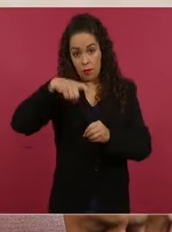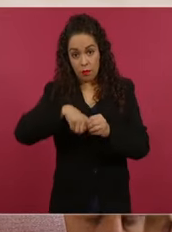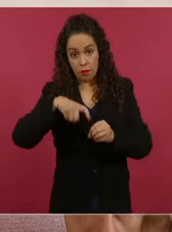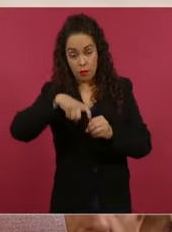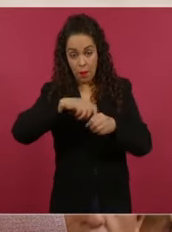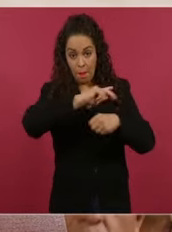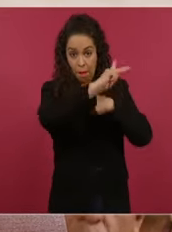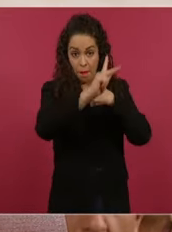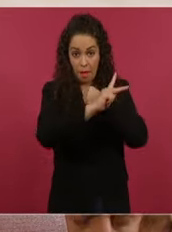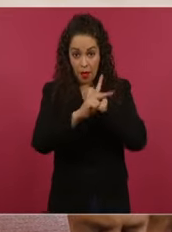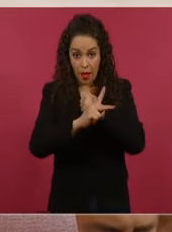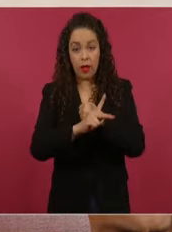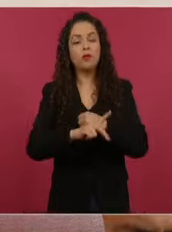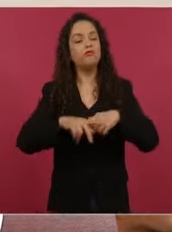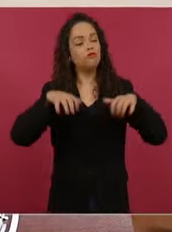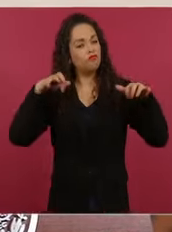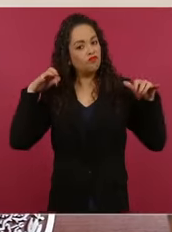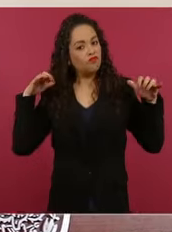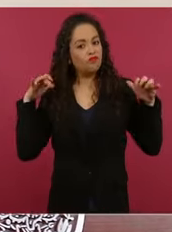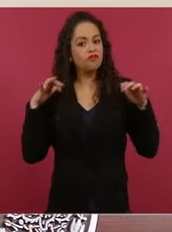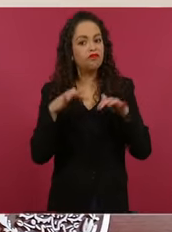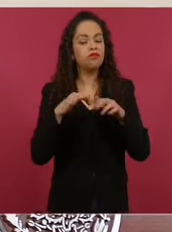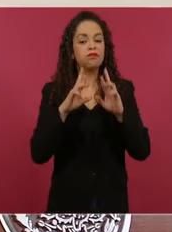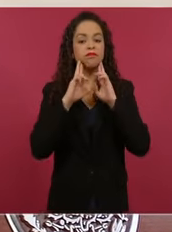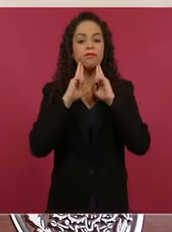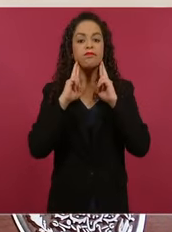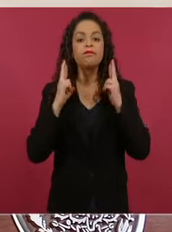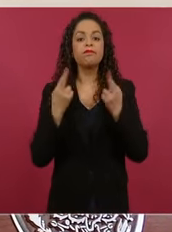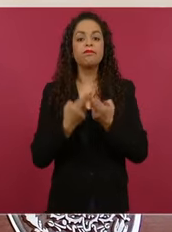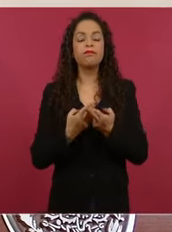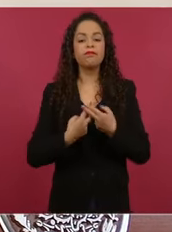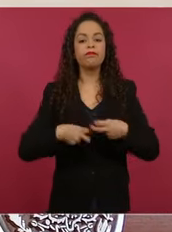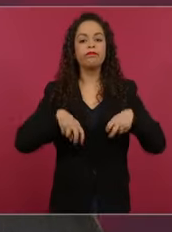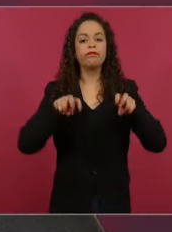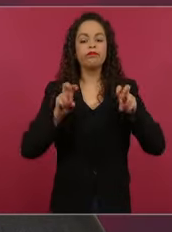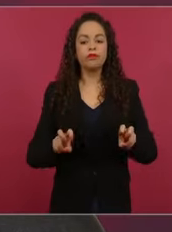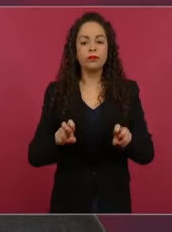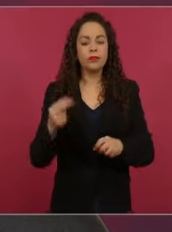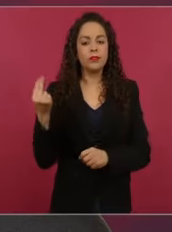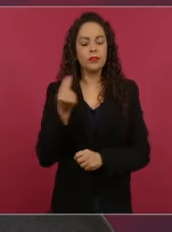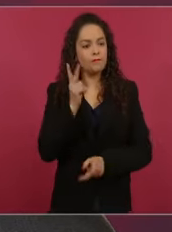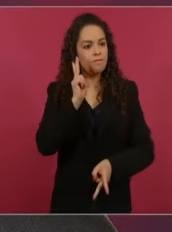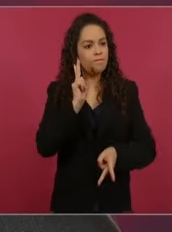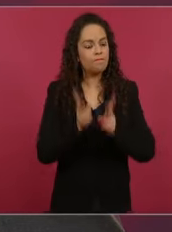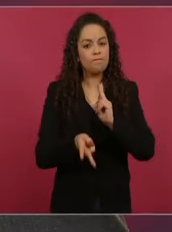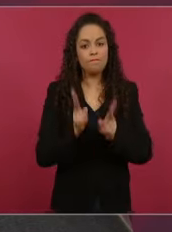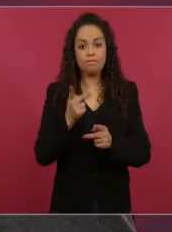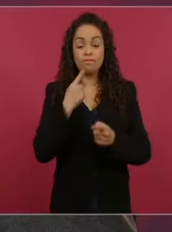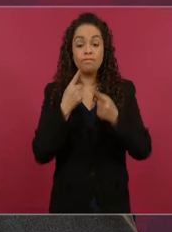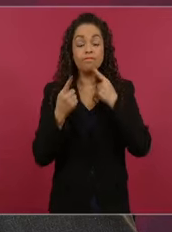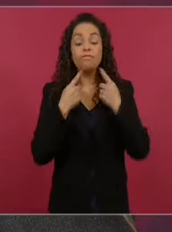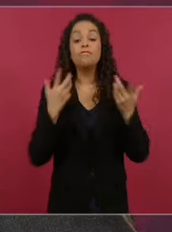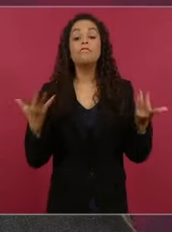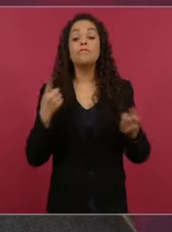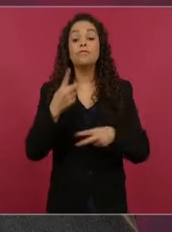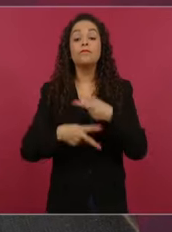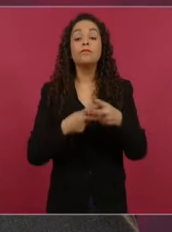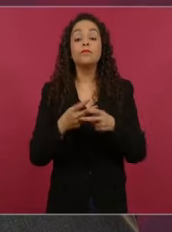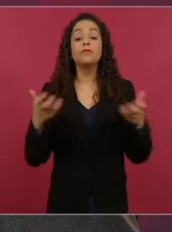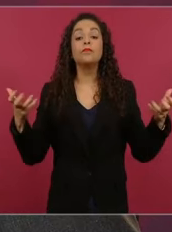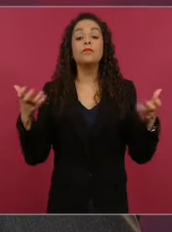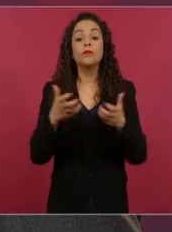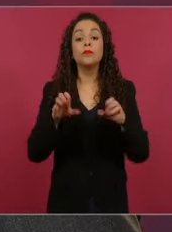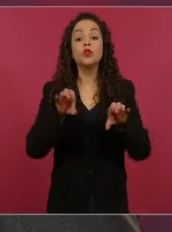para pronunciarse por el diálogo, por la